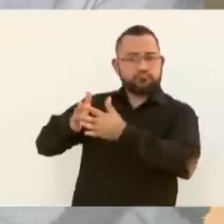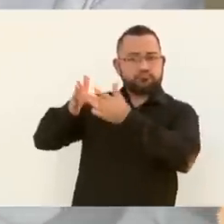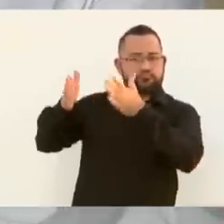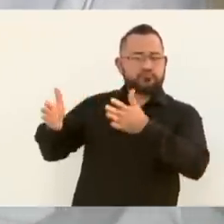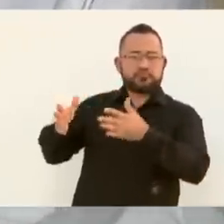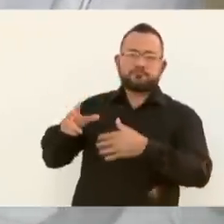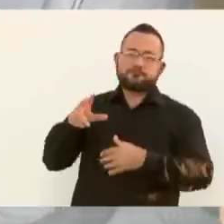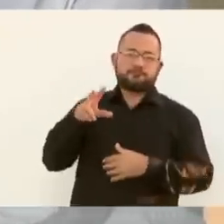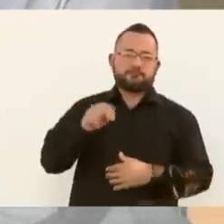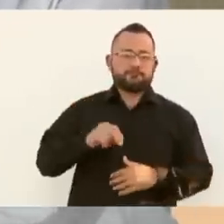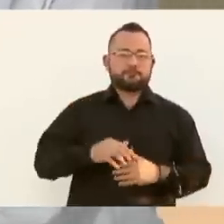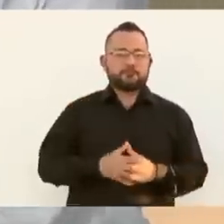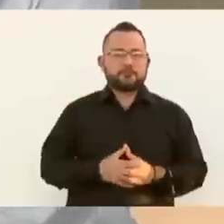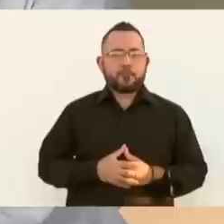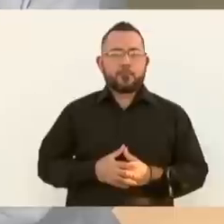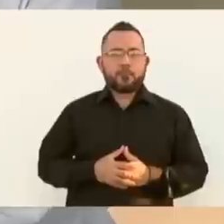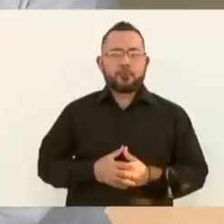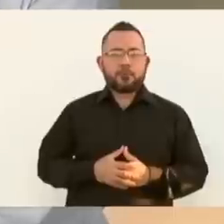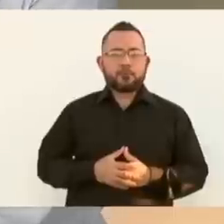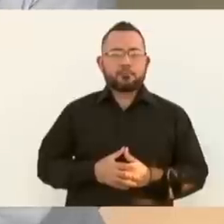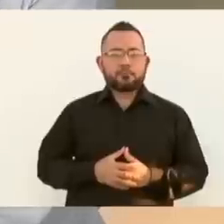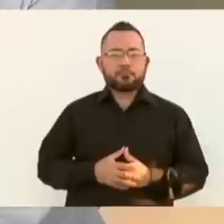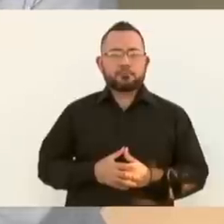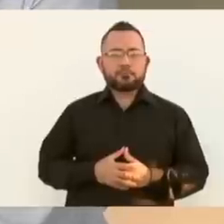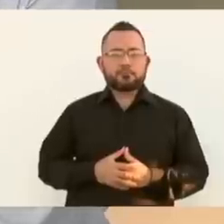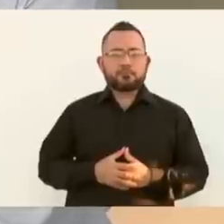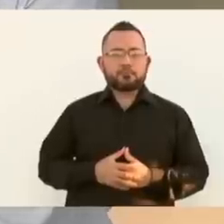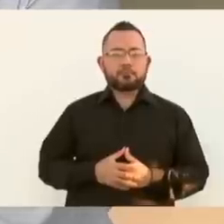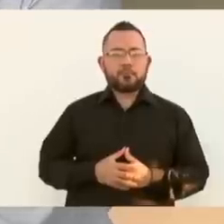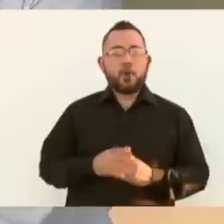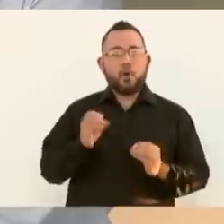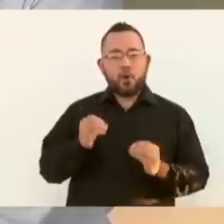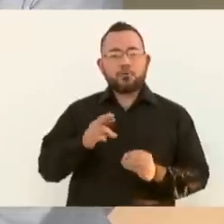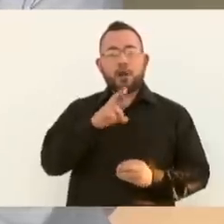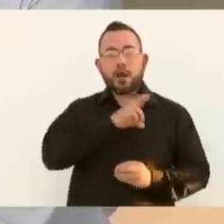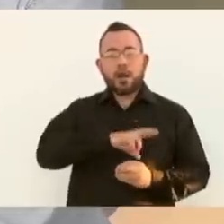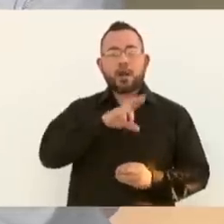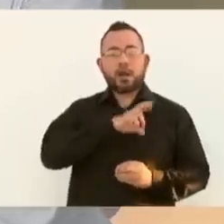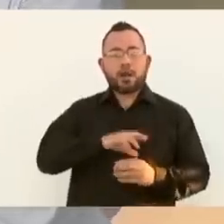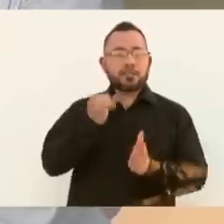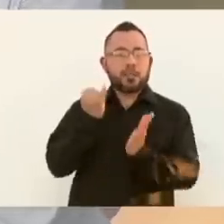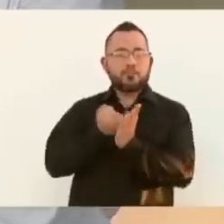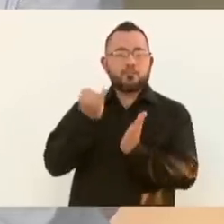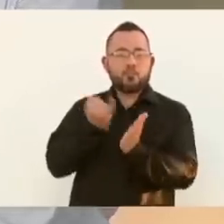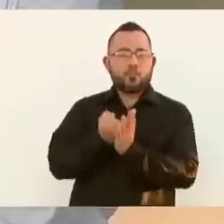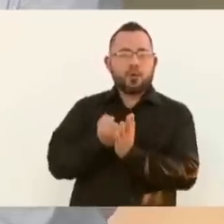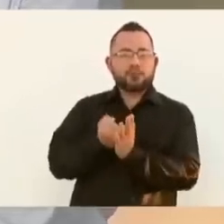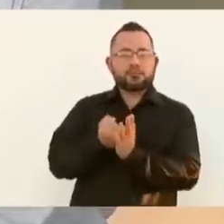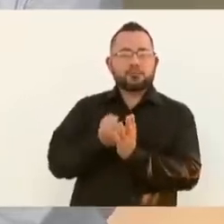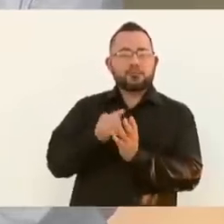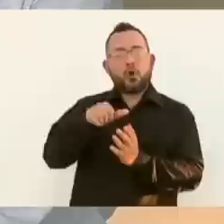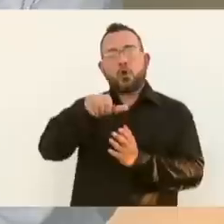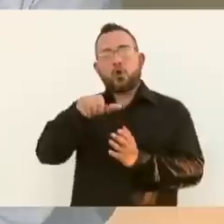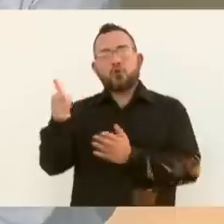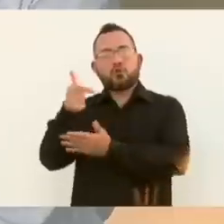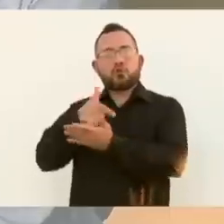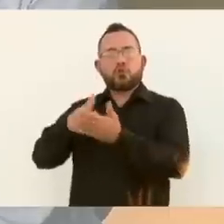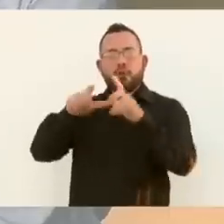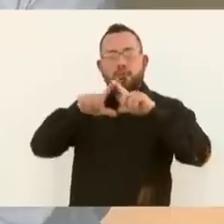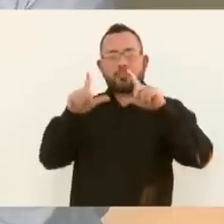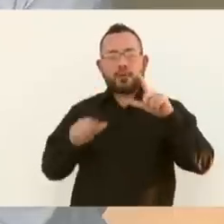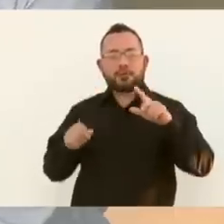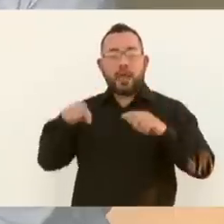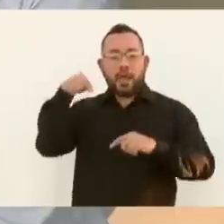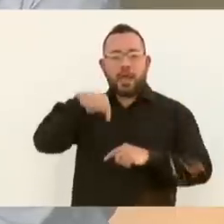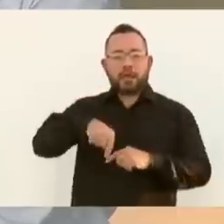impuesto sobre la renta que se cobra en otras partes del país, aquí solo es